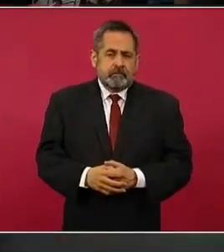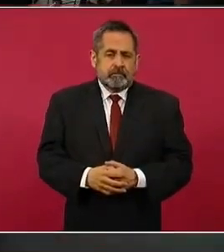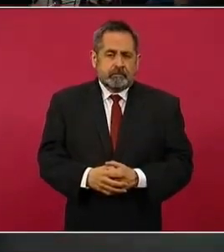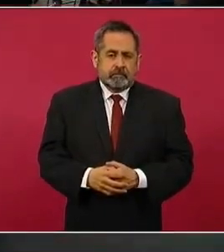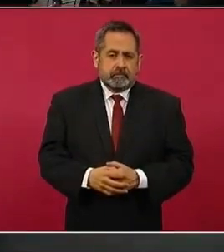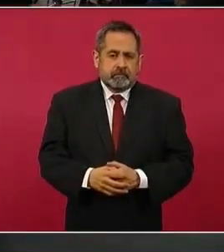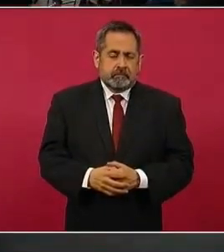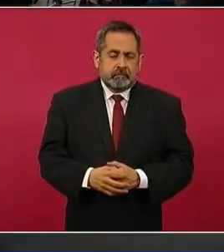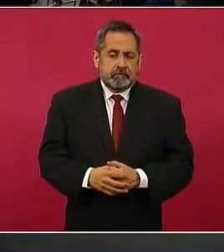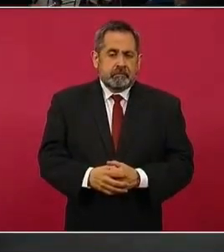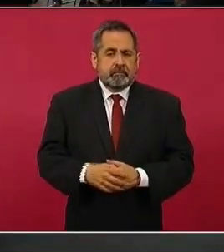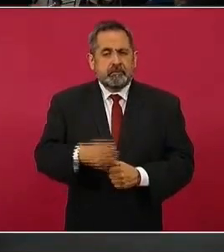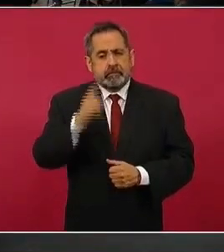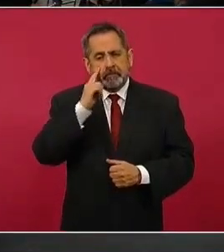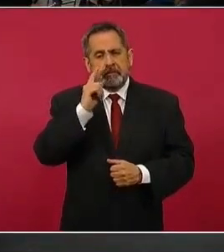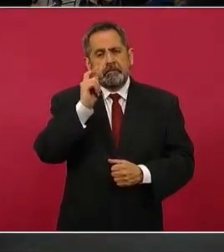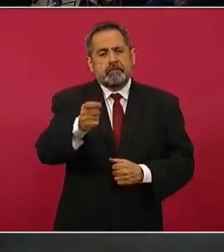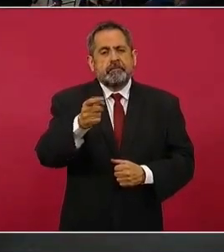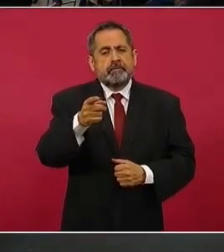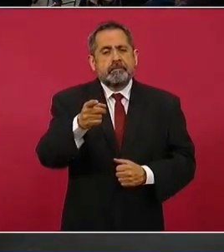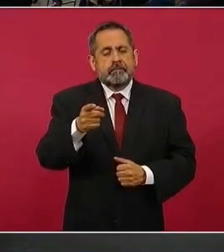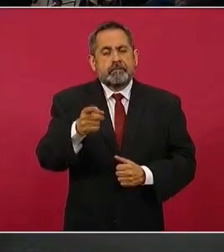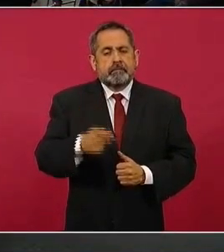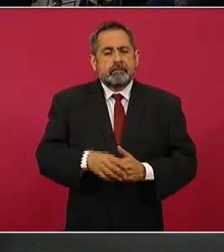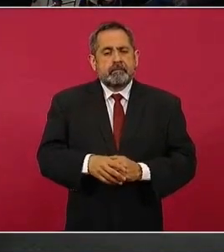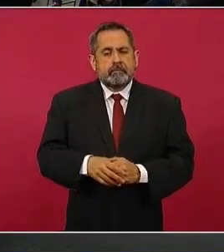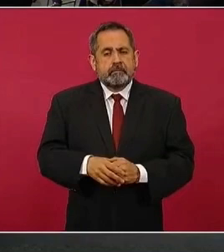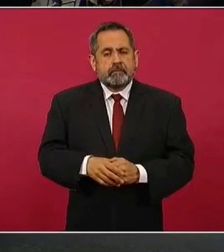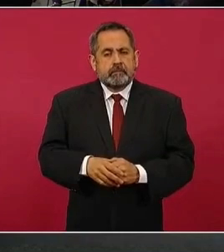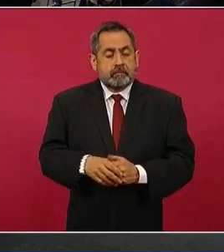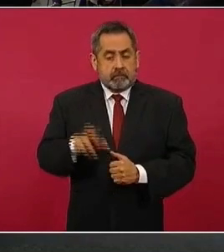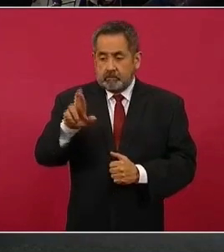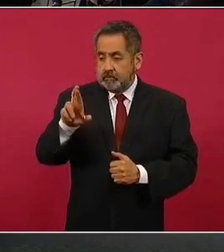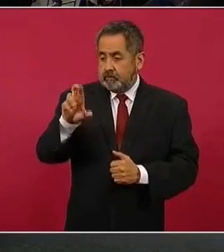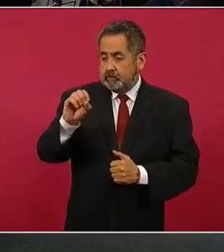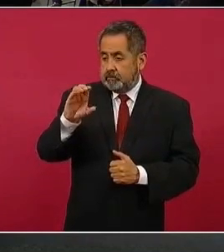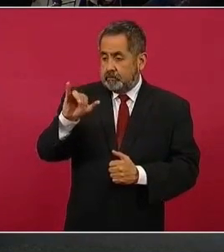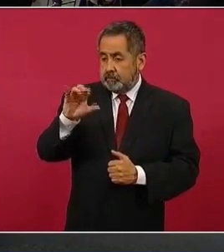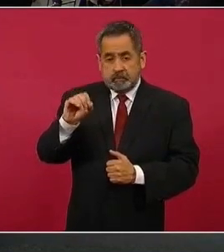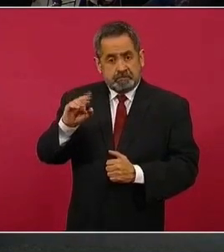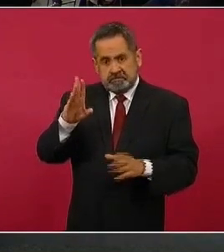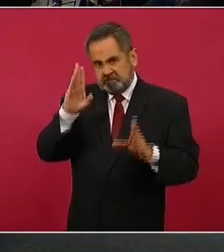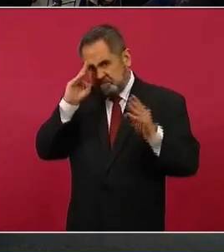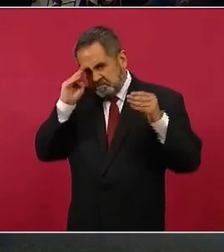Se ha aplicado Rocío a fondo.